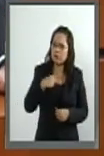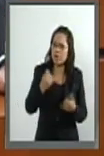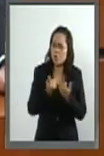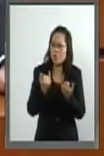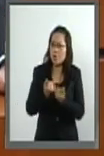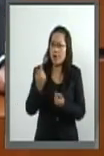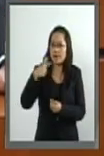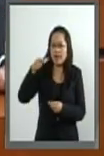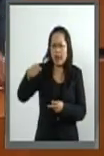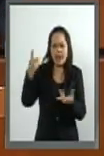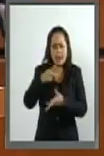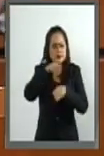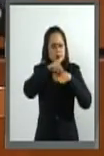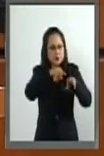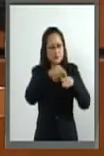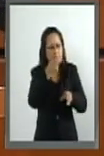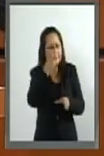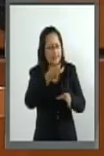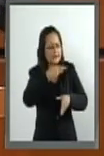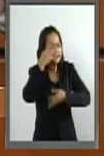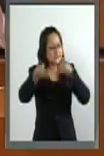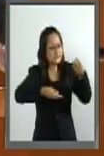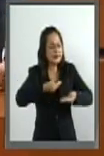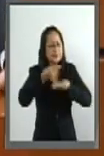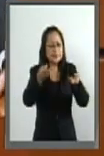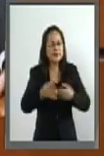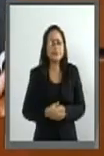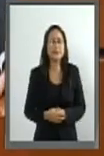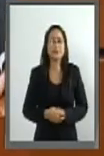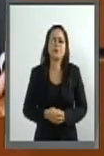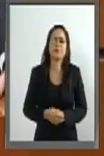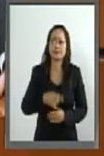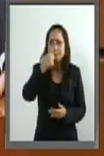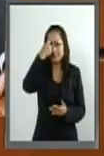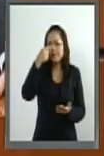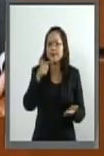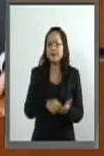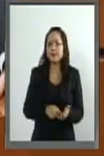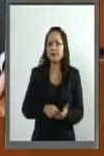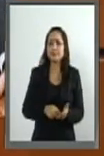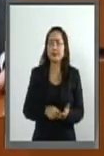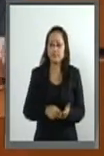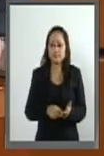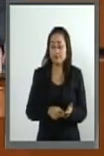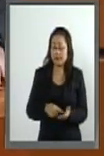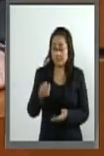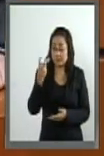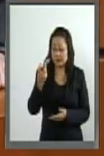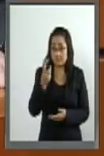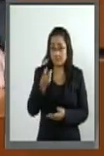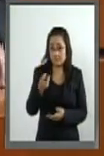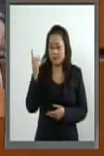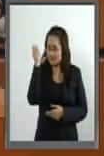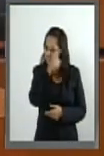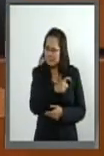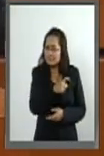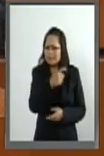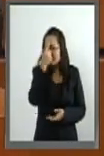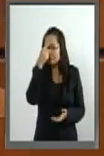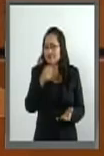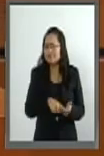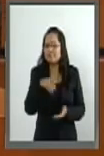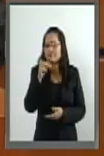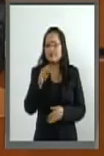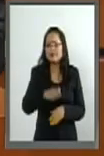en hacer esta promoción, yo creo que no tendrá mayor dificultad dado